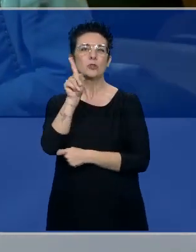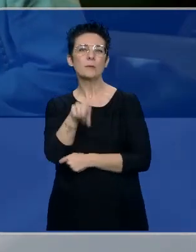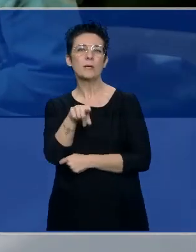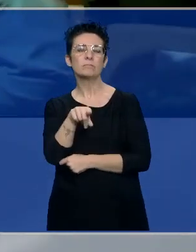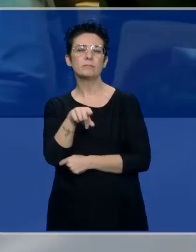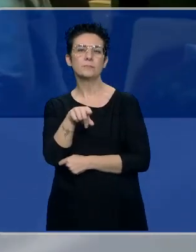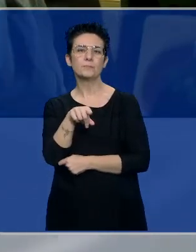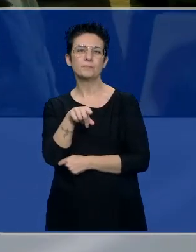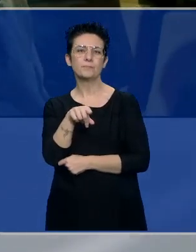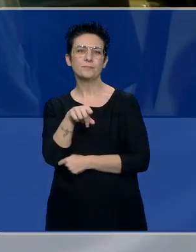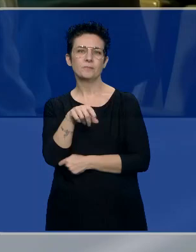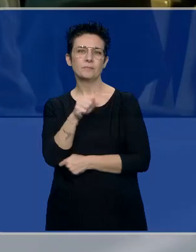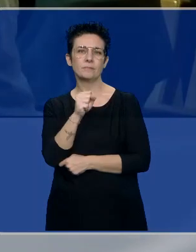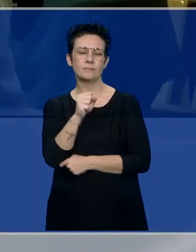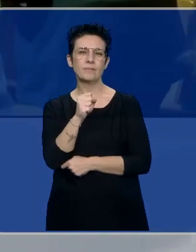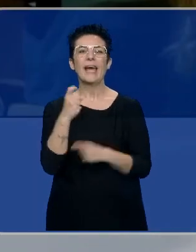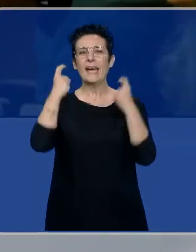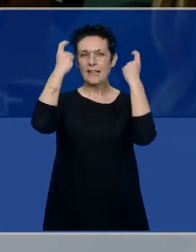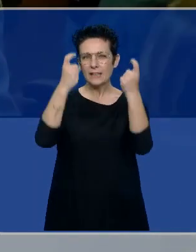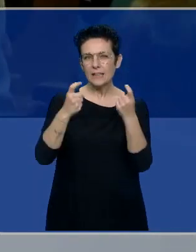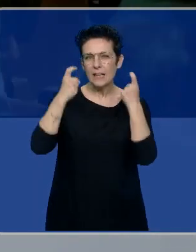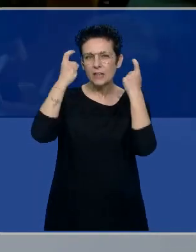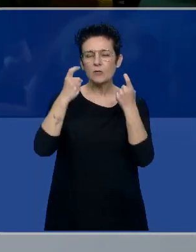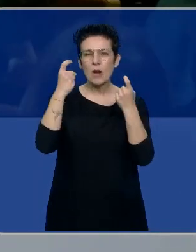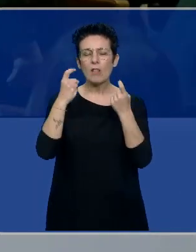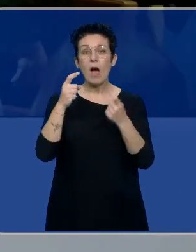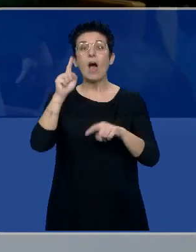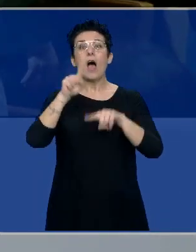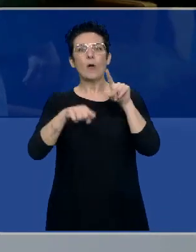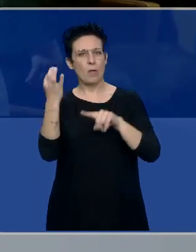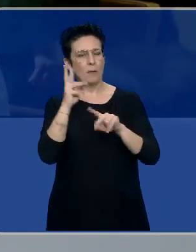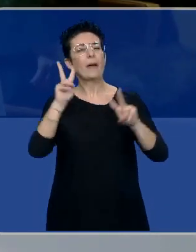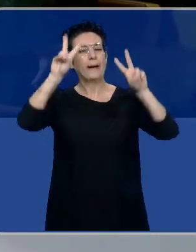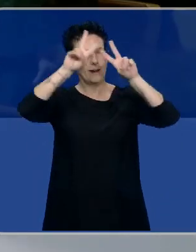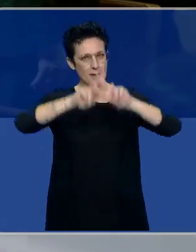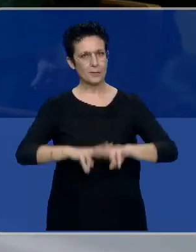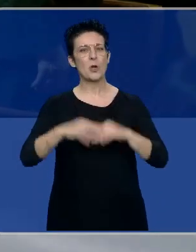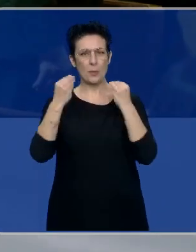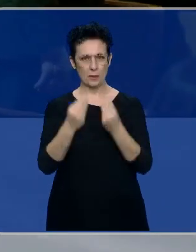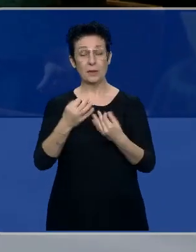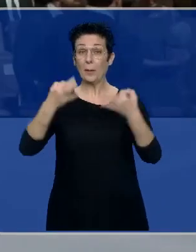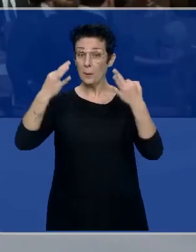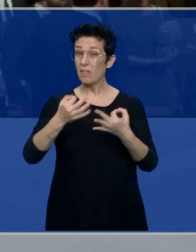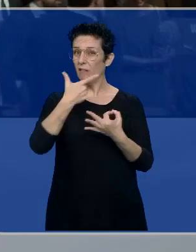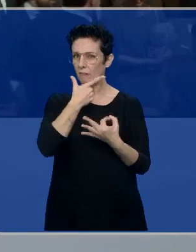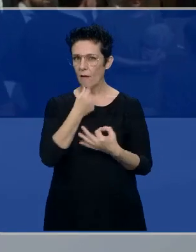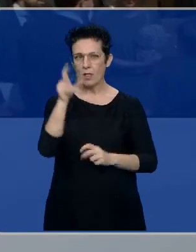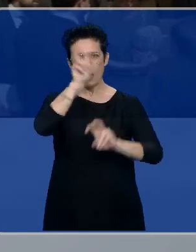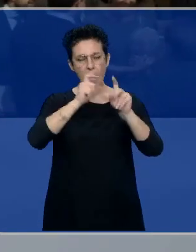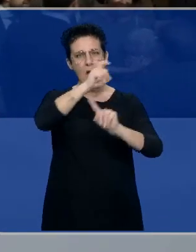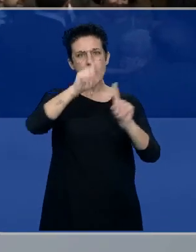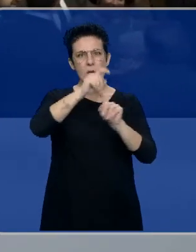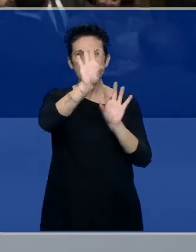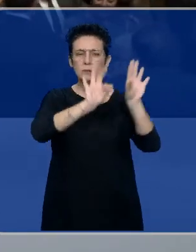a un esfuerzo que en algún momento habrá que revisar, porque es verdad que no es fácil todos los años